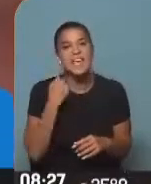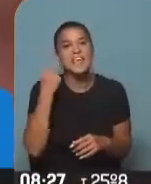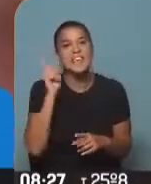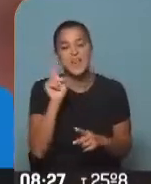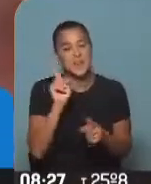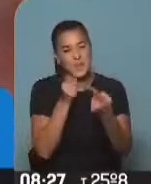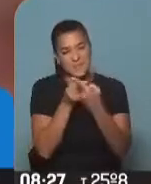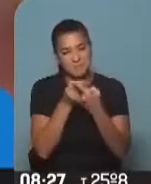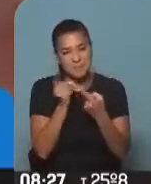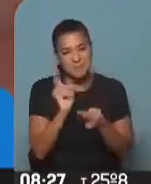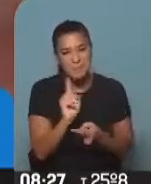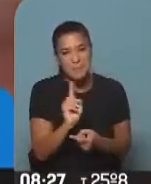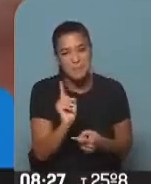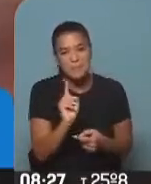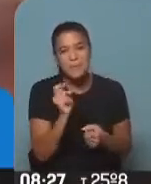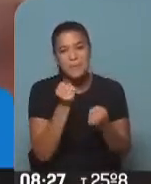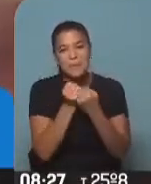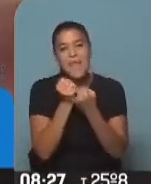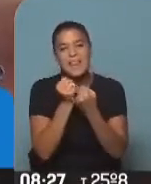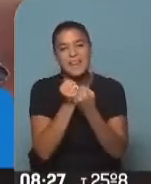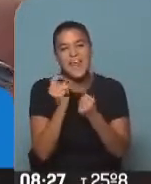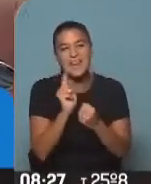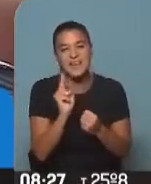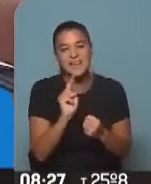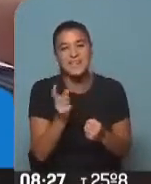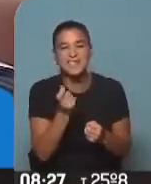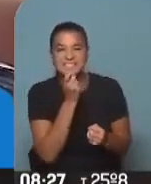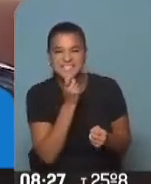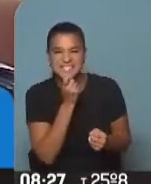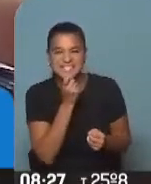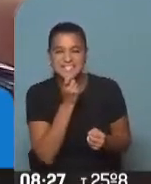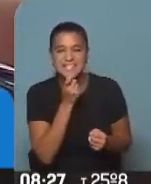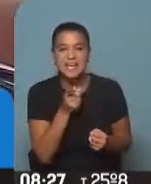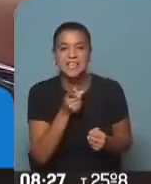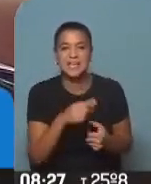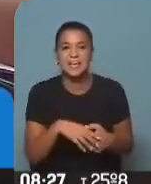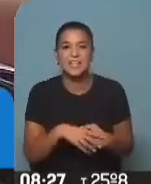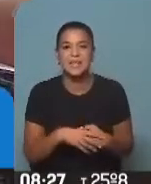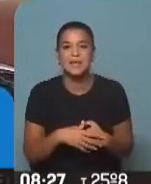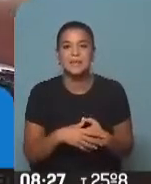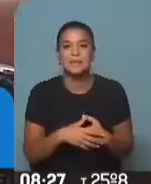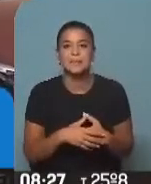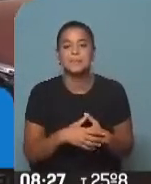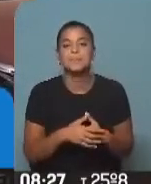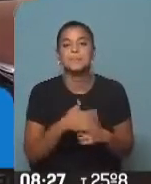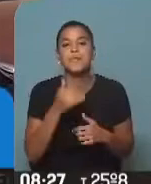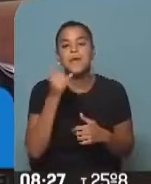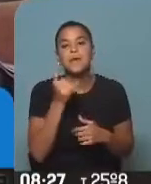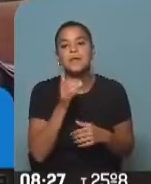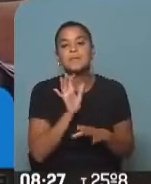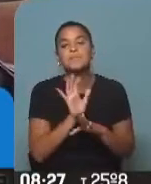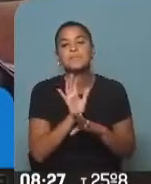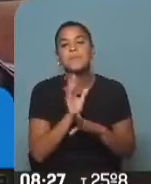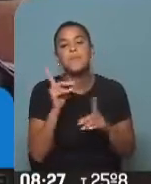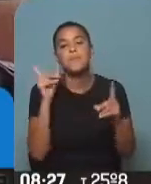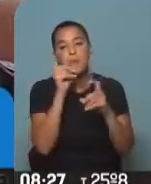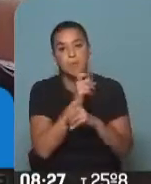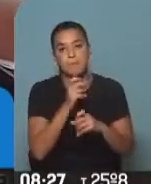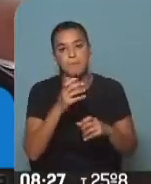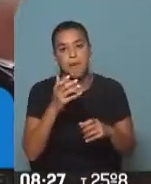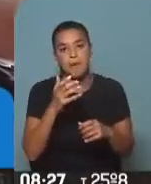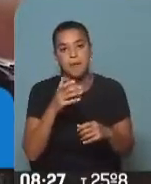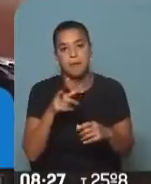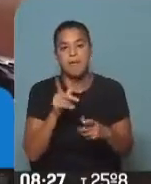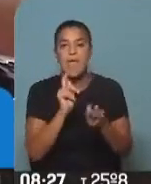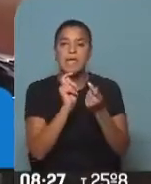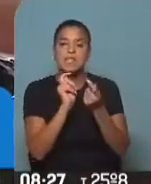pelear y al contrario. No, es una El uso es a veces adecuado. ¿Tienen algunos inconvenientes para la salud, sobre todo con los